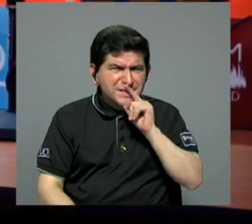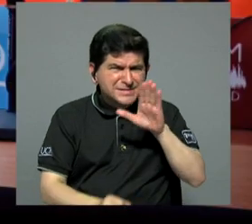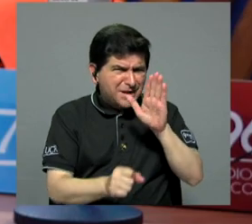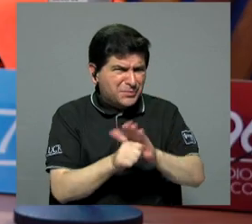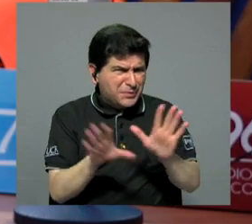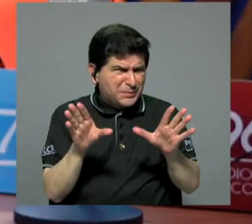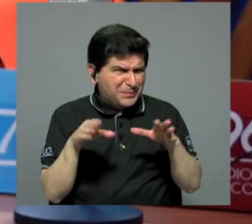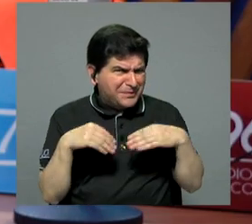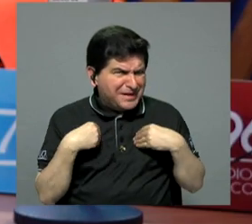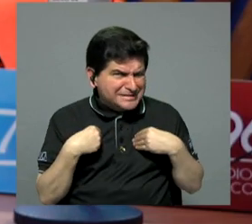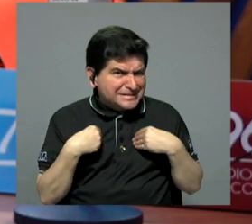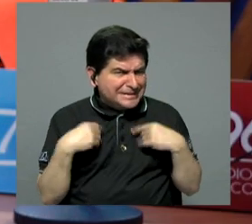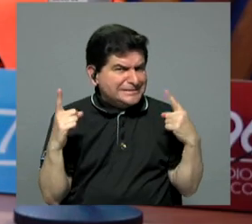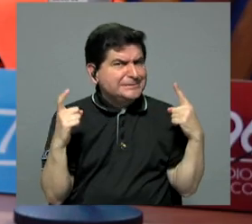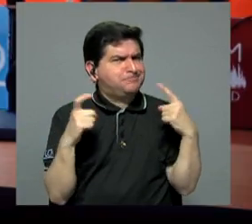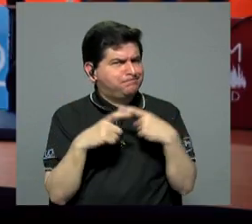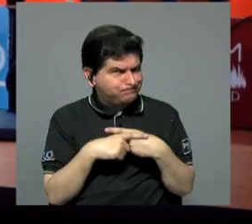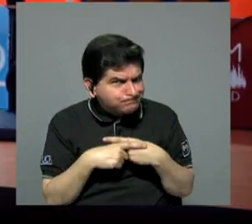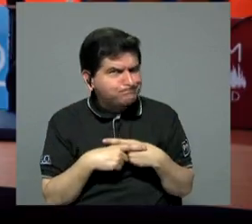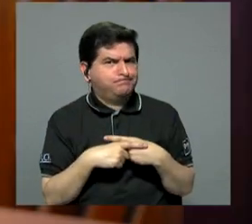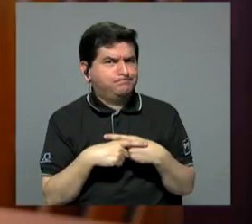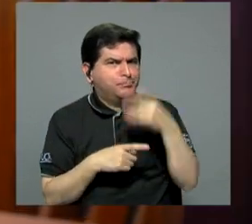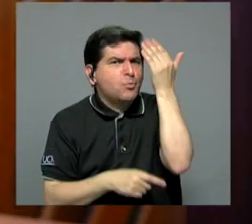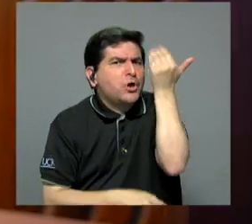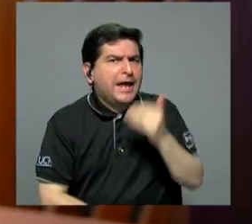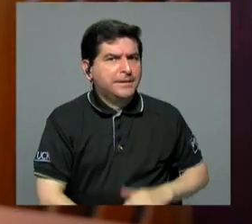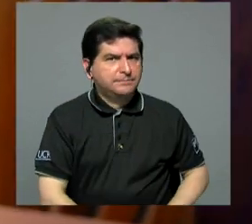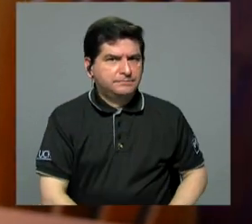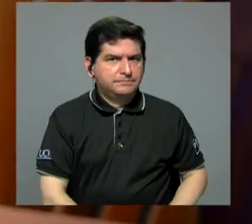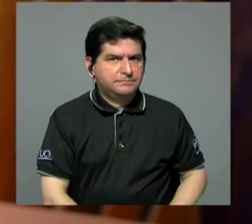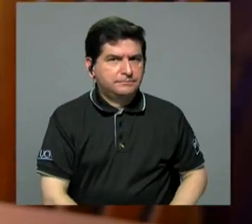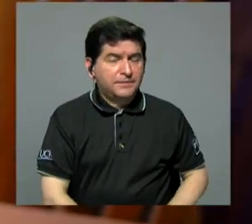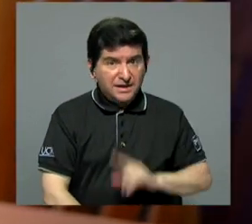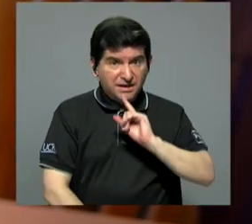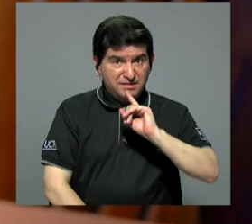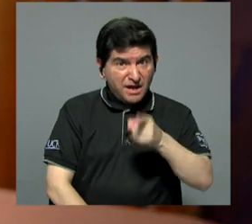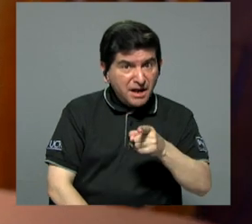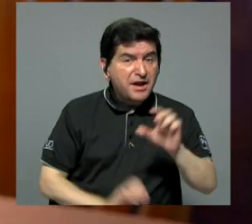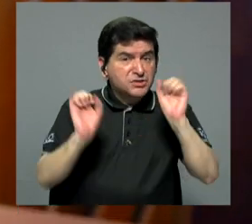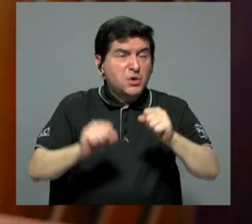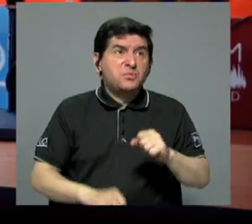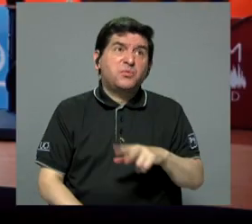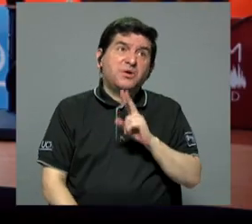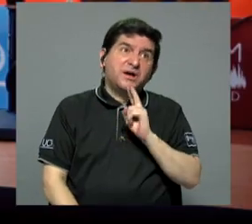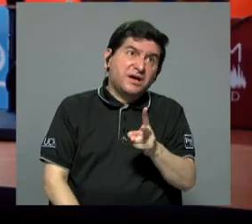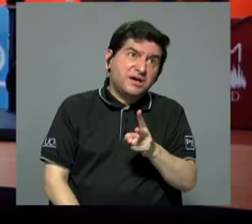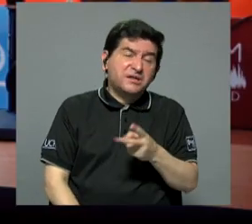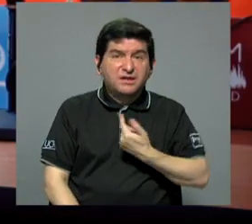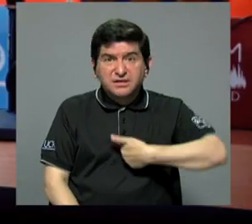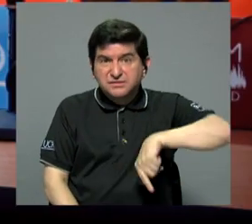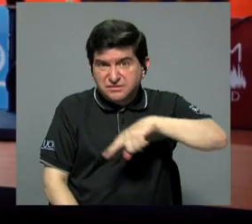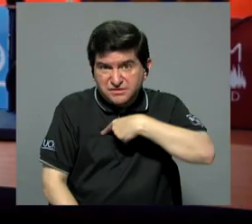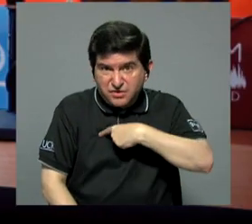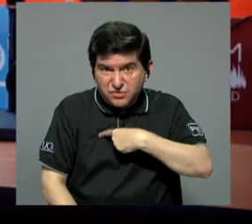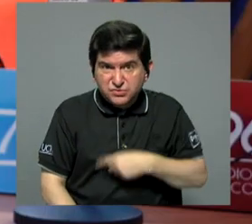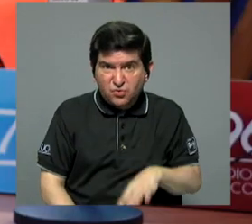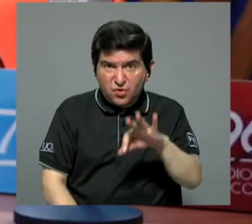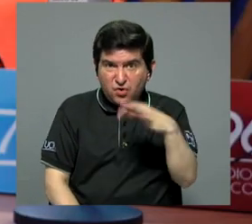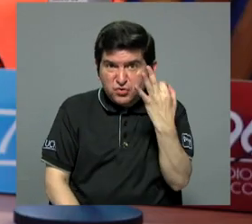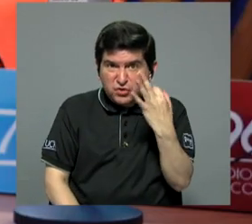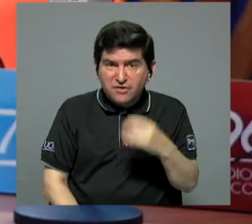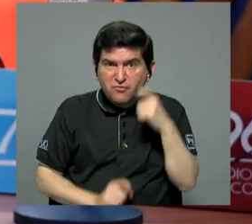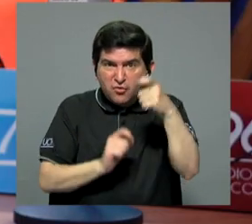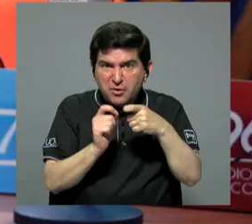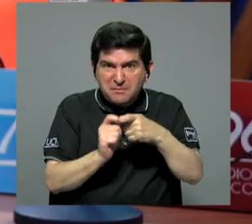promesa tiene sus complicaciones. ¿Por qué? Porque la afirmación puede ser cierta si la tomamos de forma